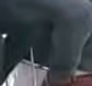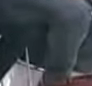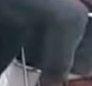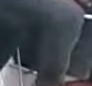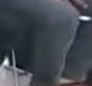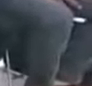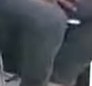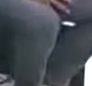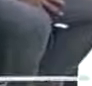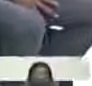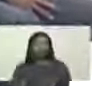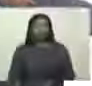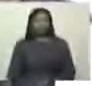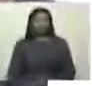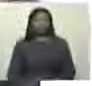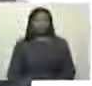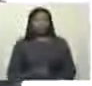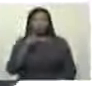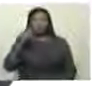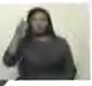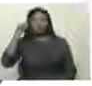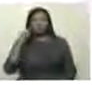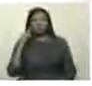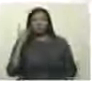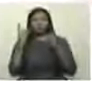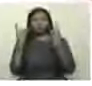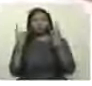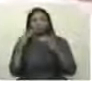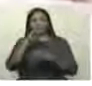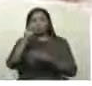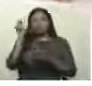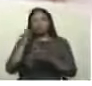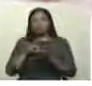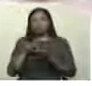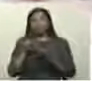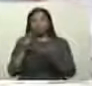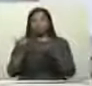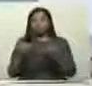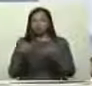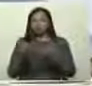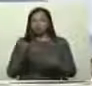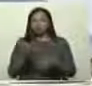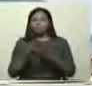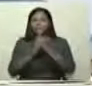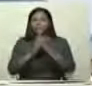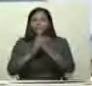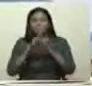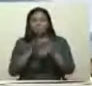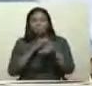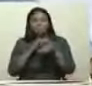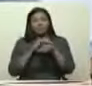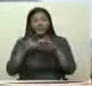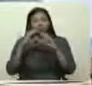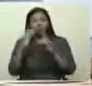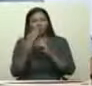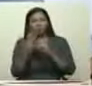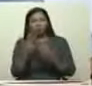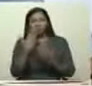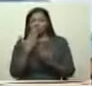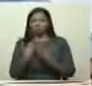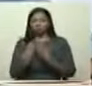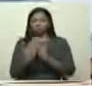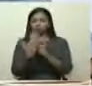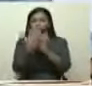Bueno, Día del Rock Nacional y vamos a proceder. Por favor, Ministro de Cultura, proceda usted aquí en el frente